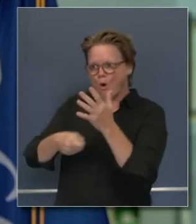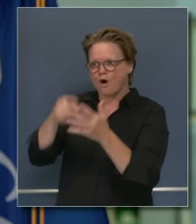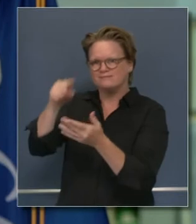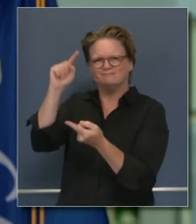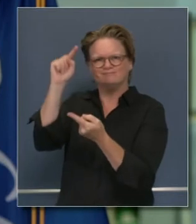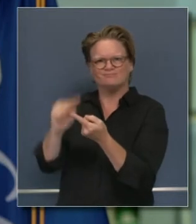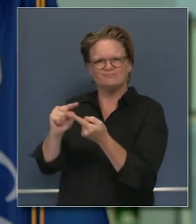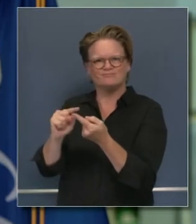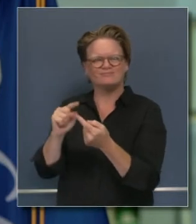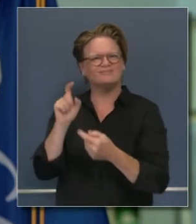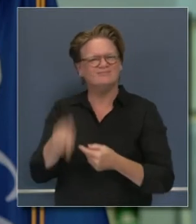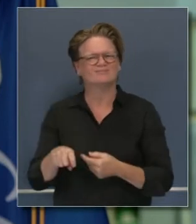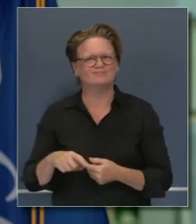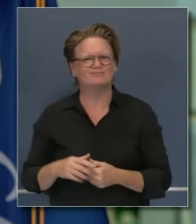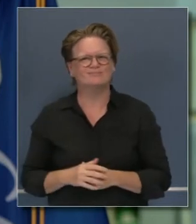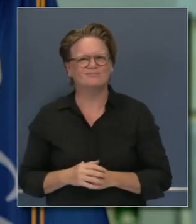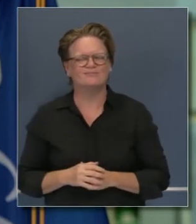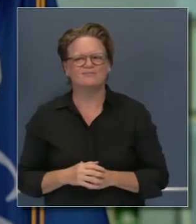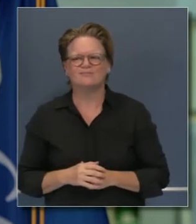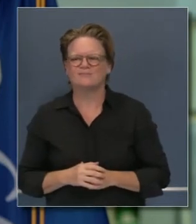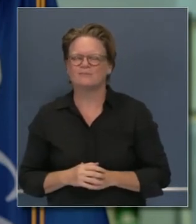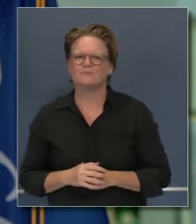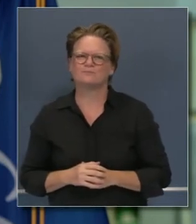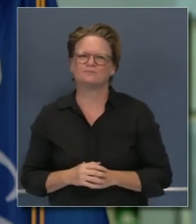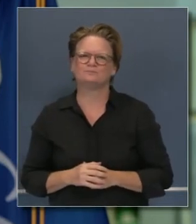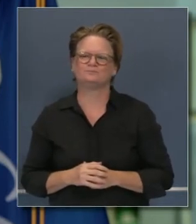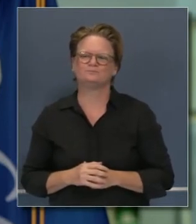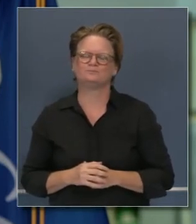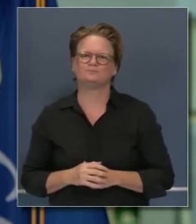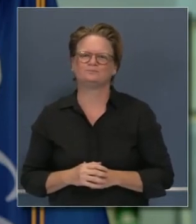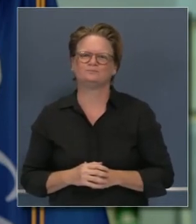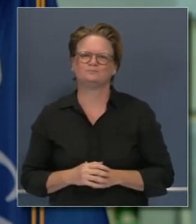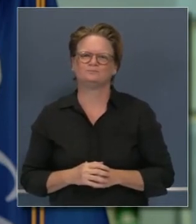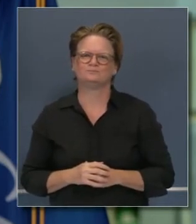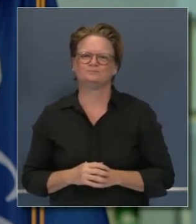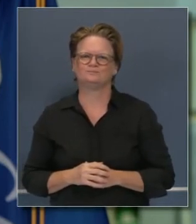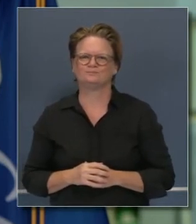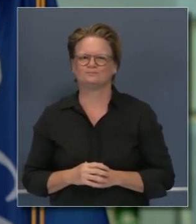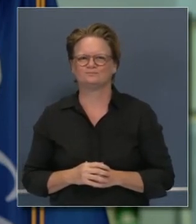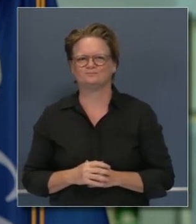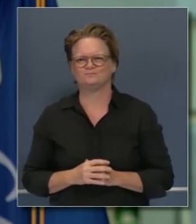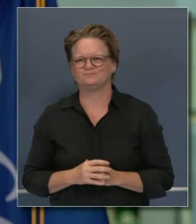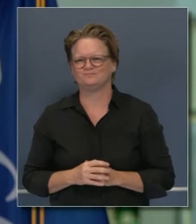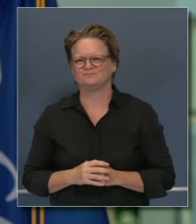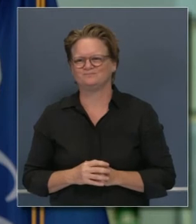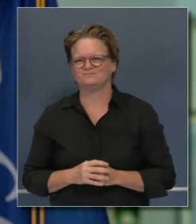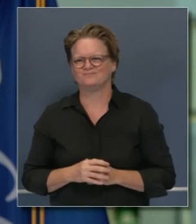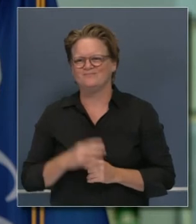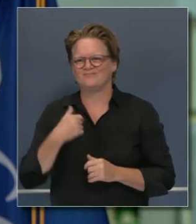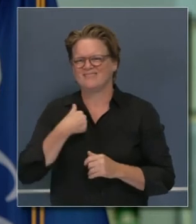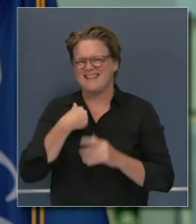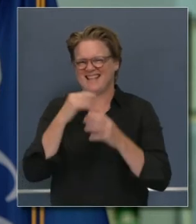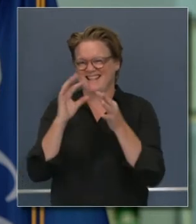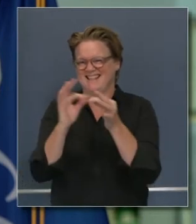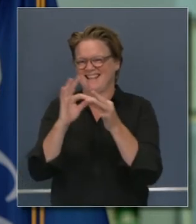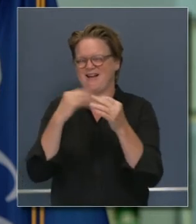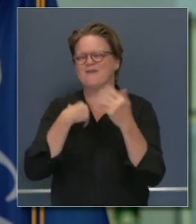hola gobernador ya que nadie le ha hecho esa pregunta me adelanto a la granada